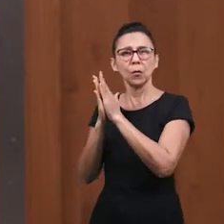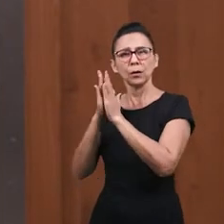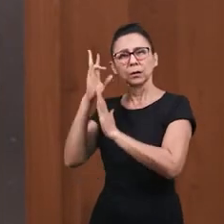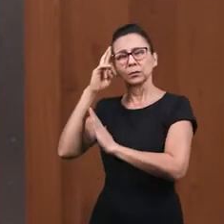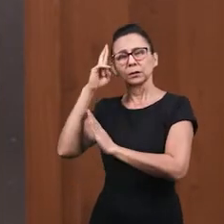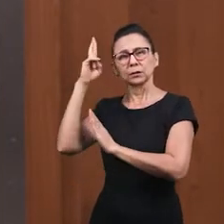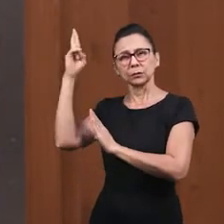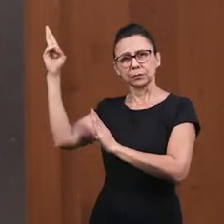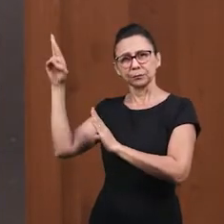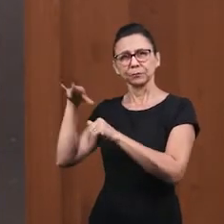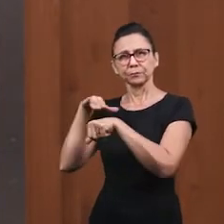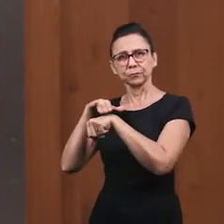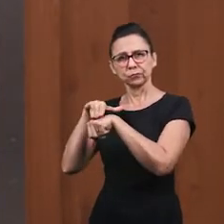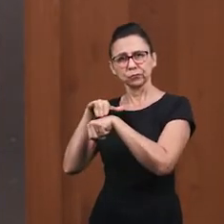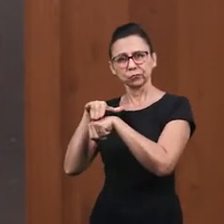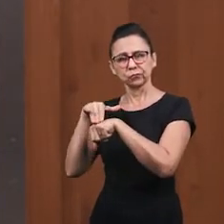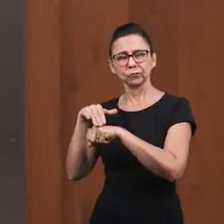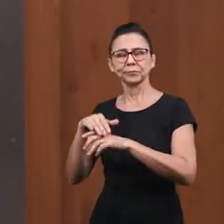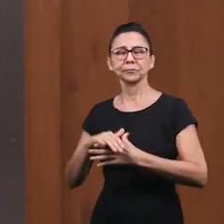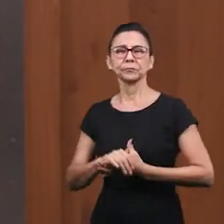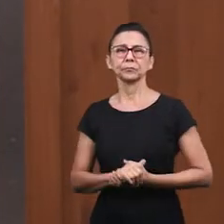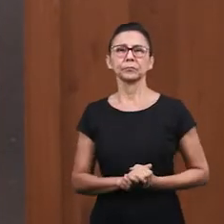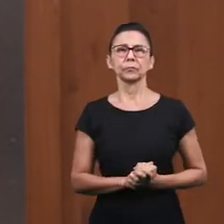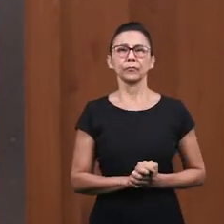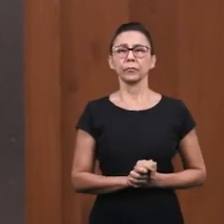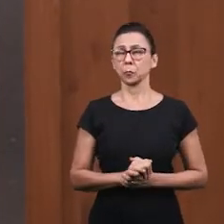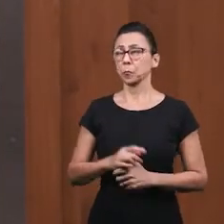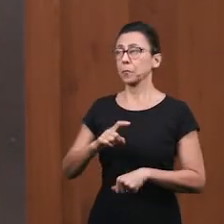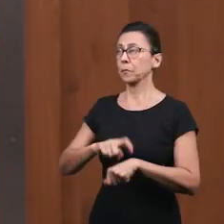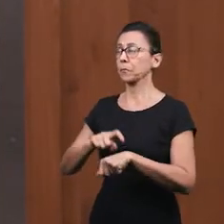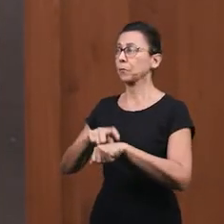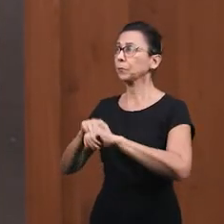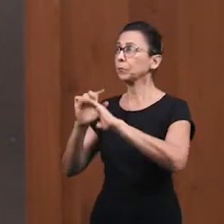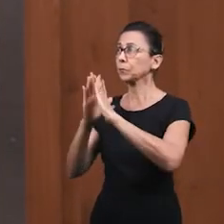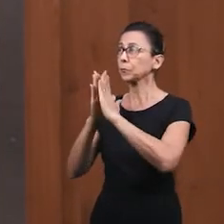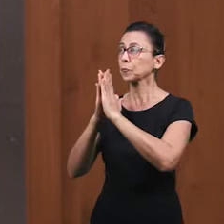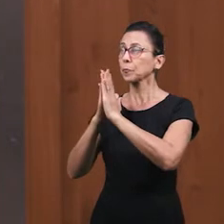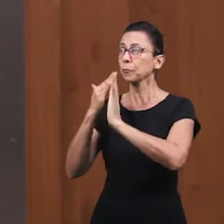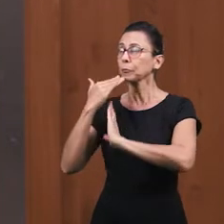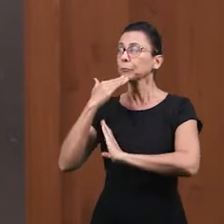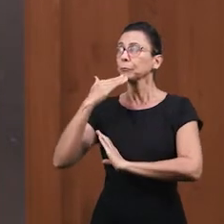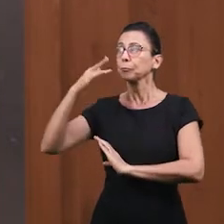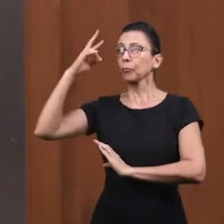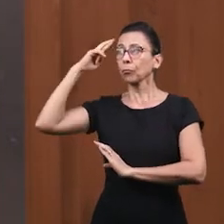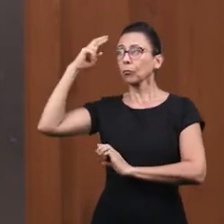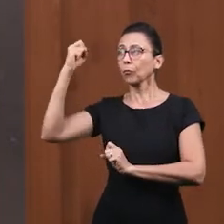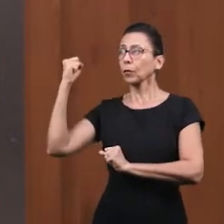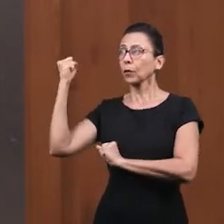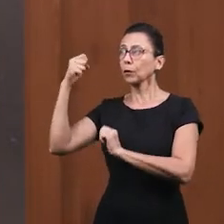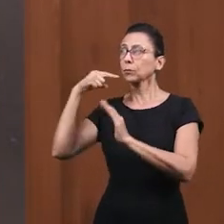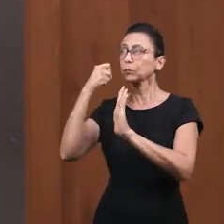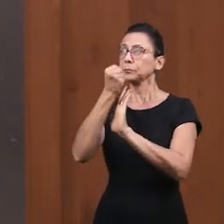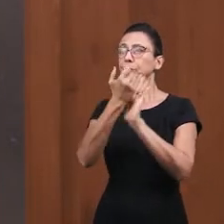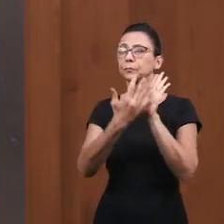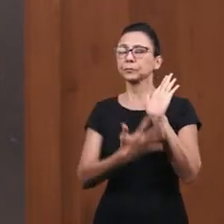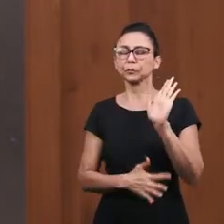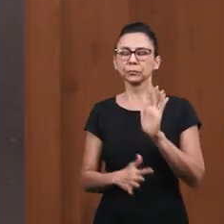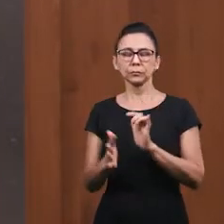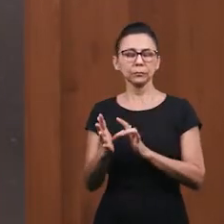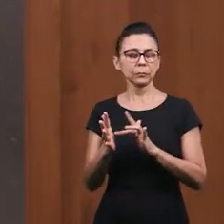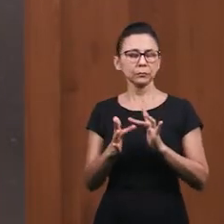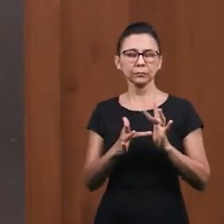conversa con el Señor en esta hora. Señor, nosotros oramos a ti en esta hora pidiendo que el Señor,